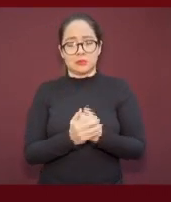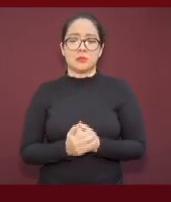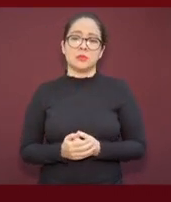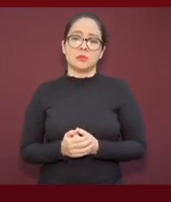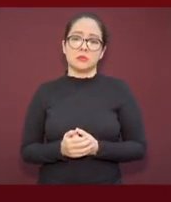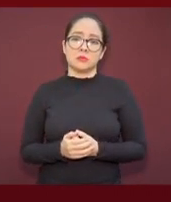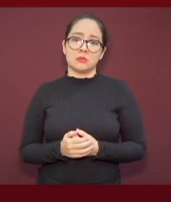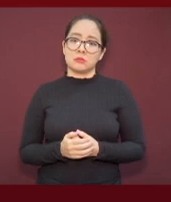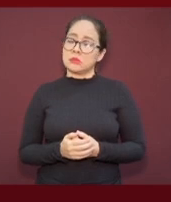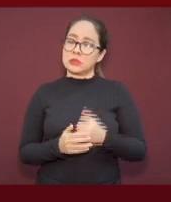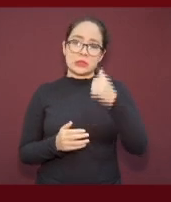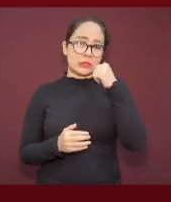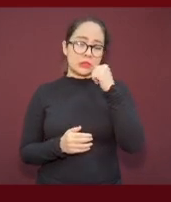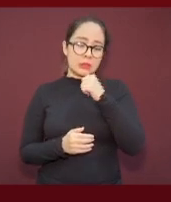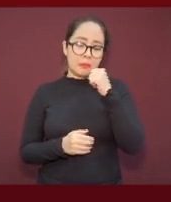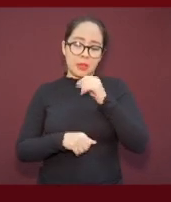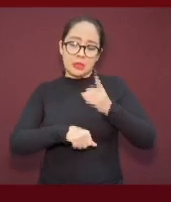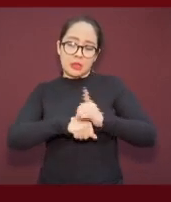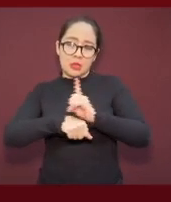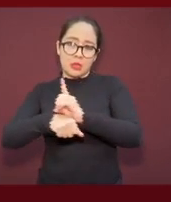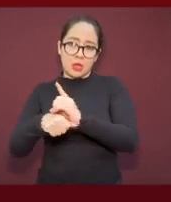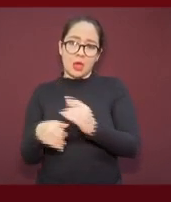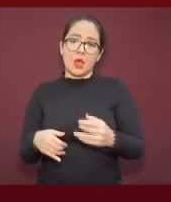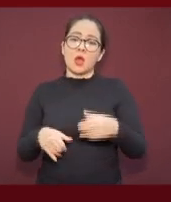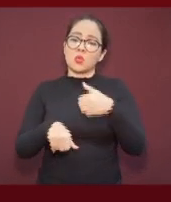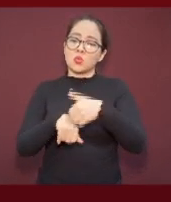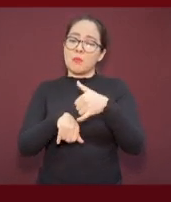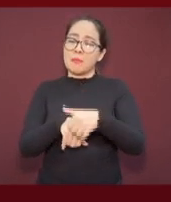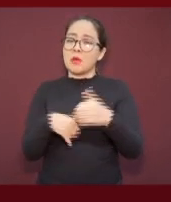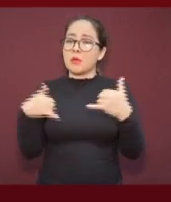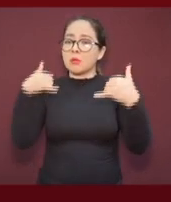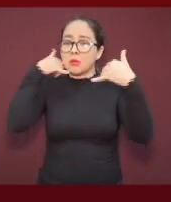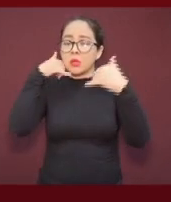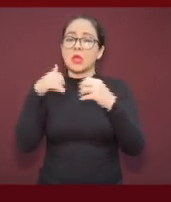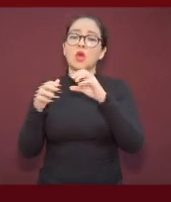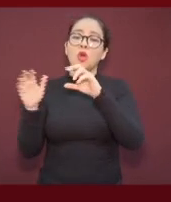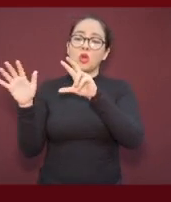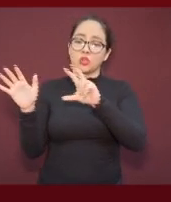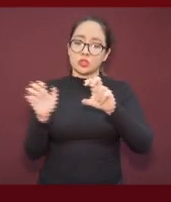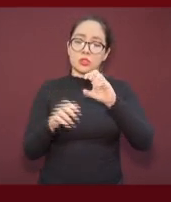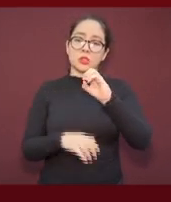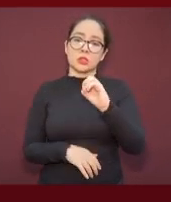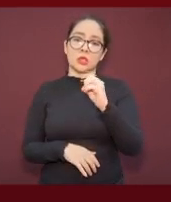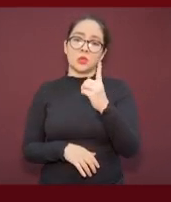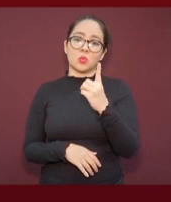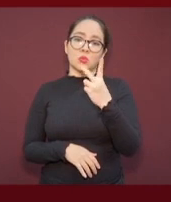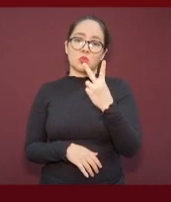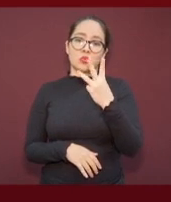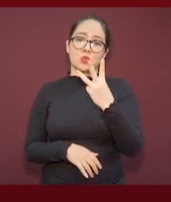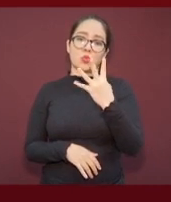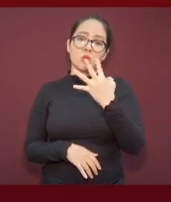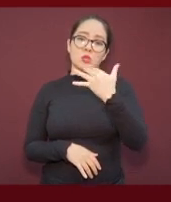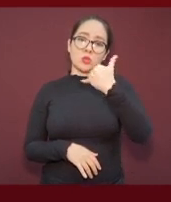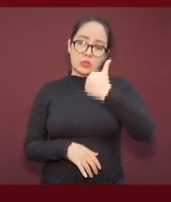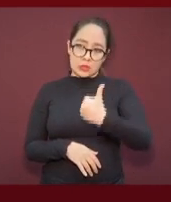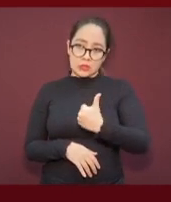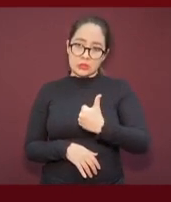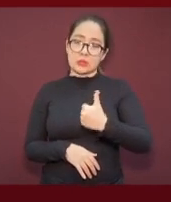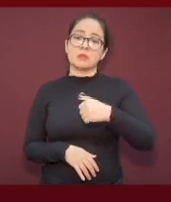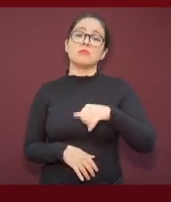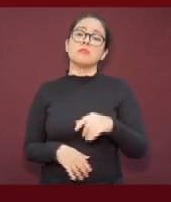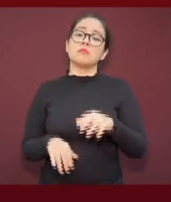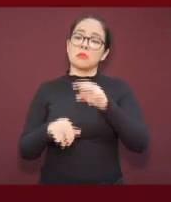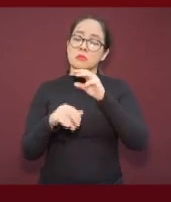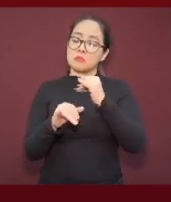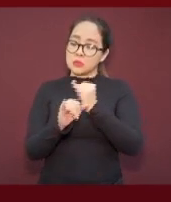para coronavirus, el 800-0123-456, así como la página oficial